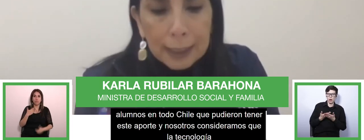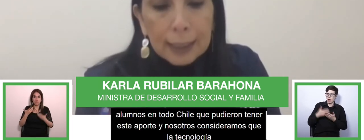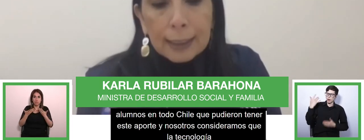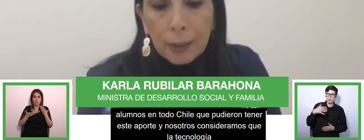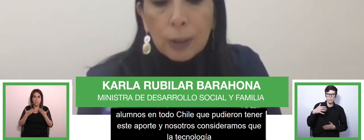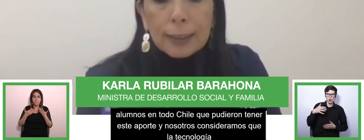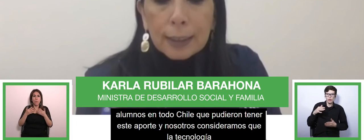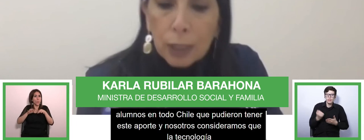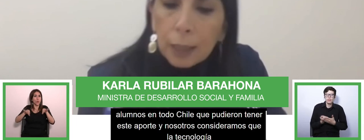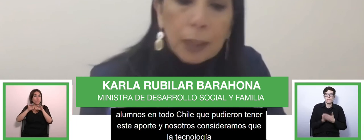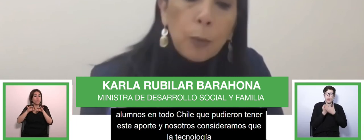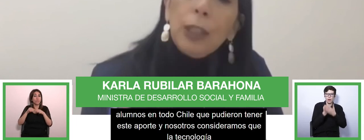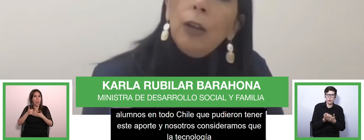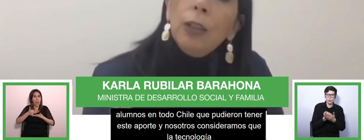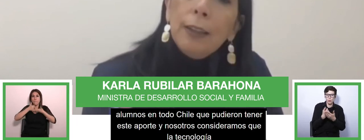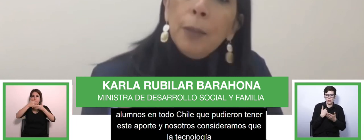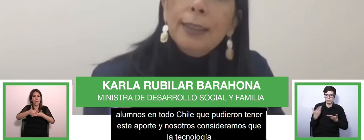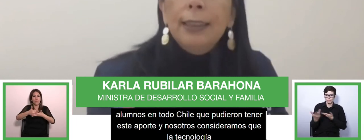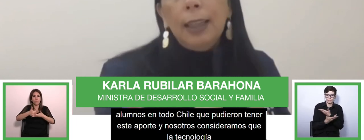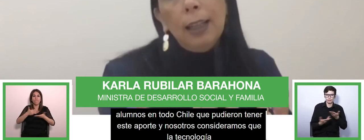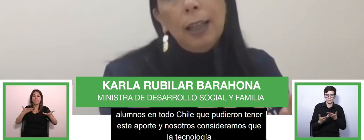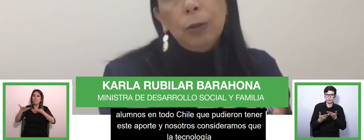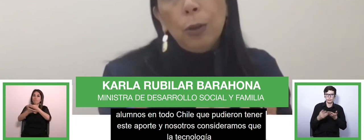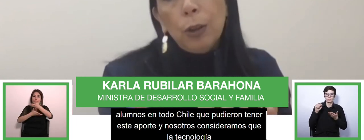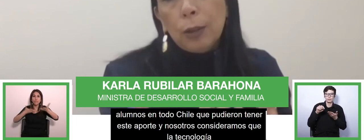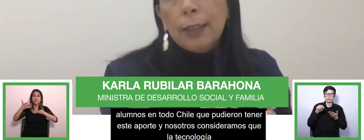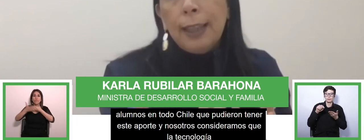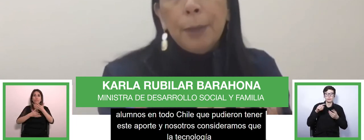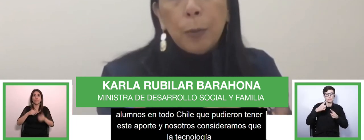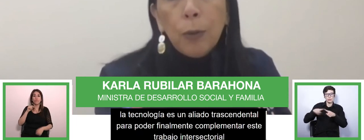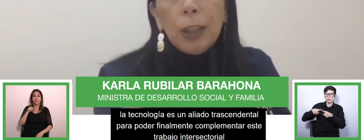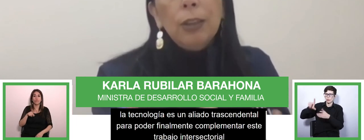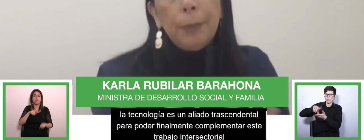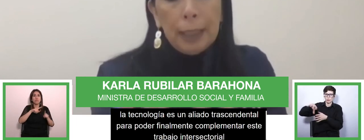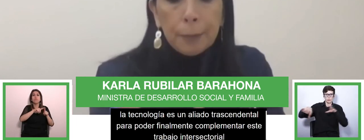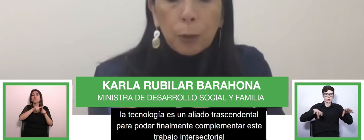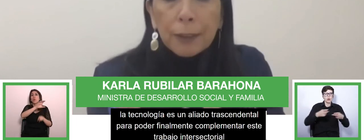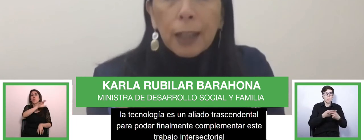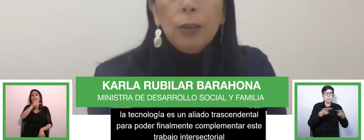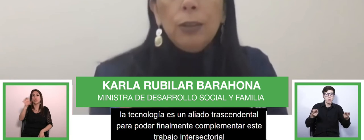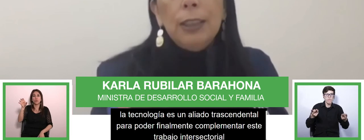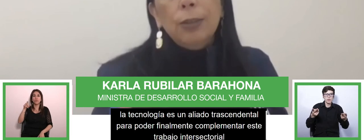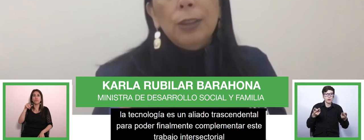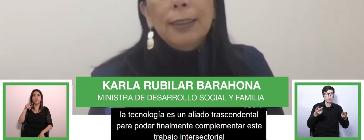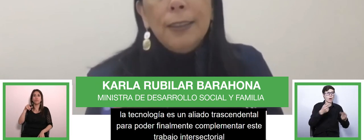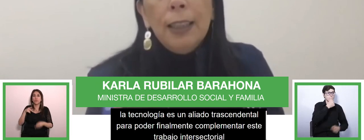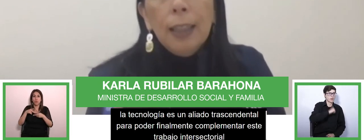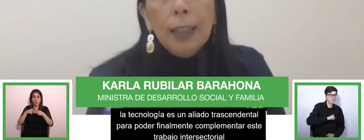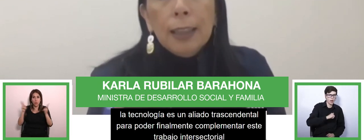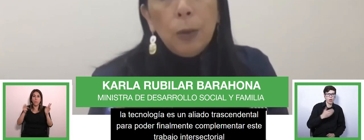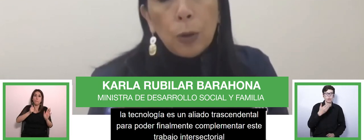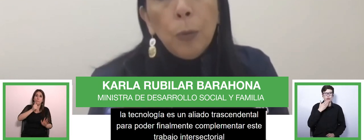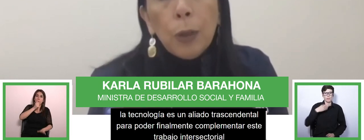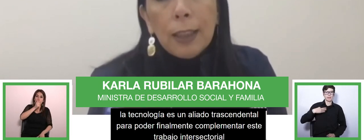complementar este trabajo intersectoral y mancomunado que debemos hacer entre todo lo que es el ámbito público y también el ámbito privado donde la sociedad civil